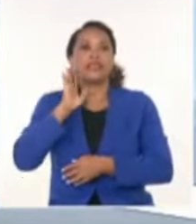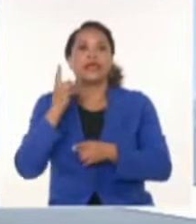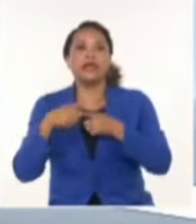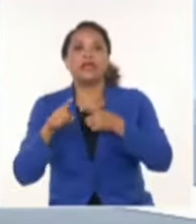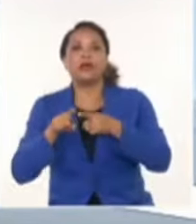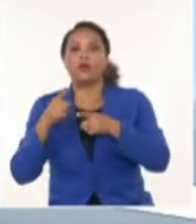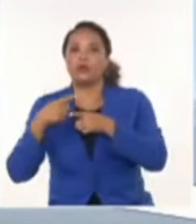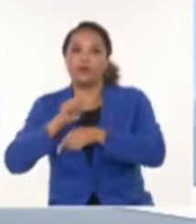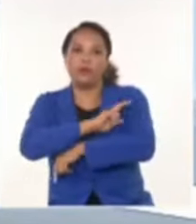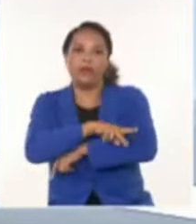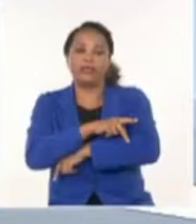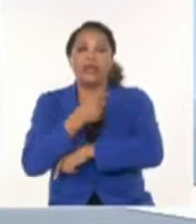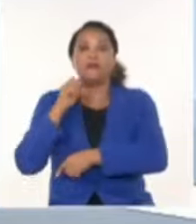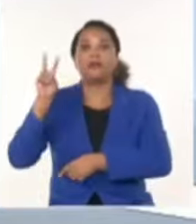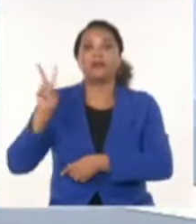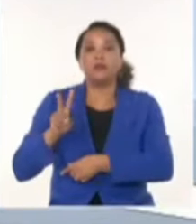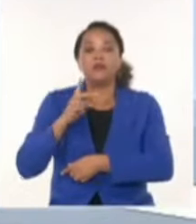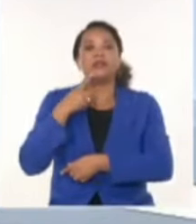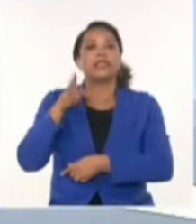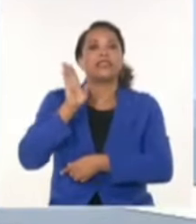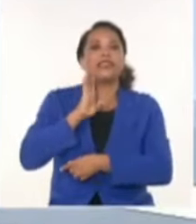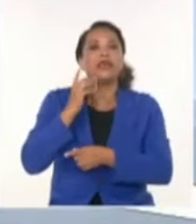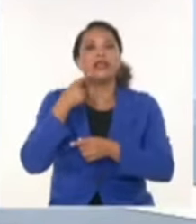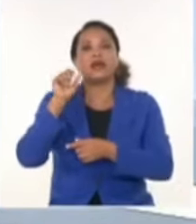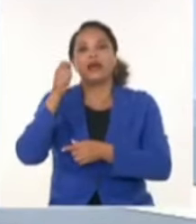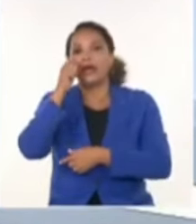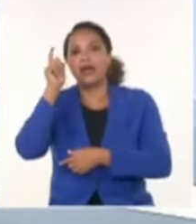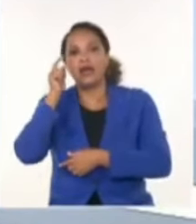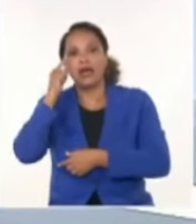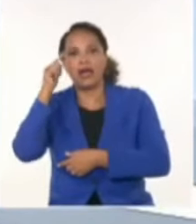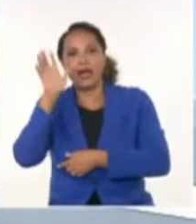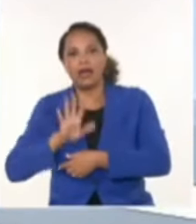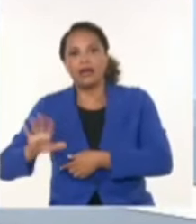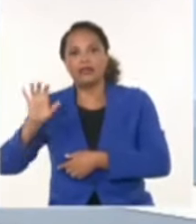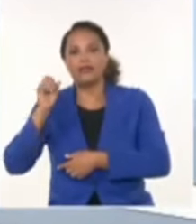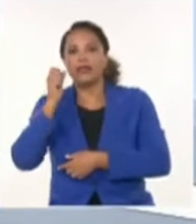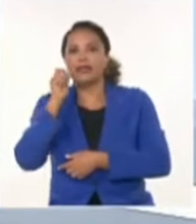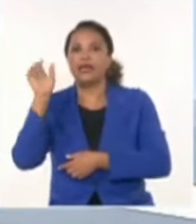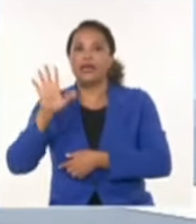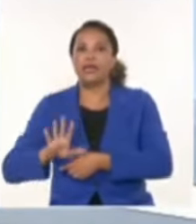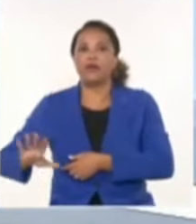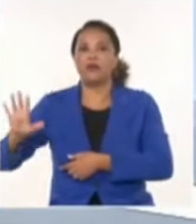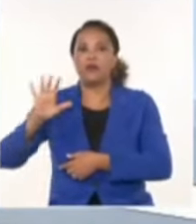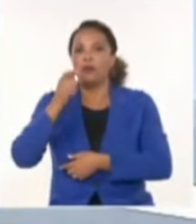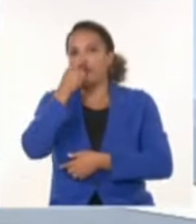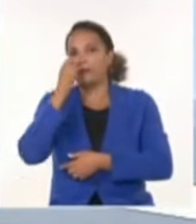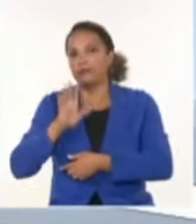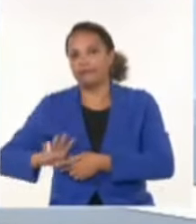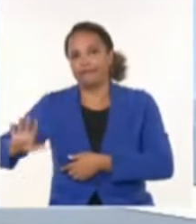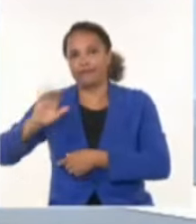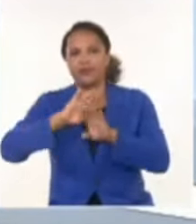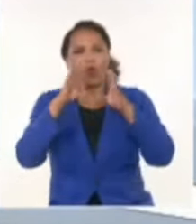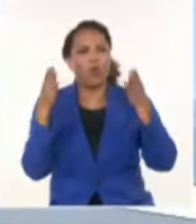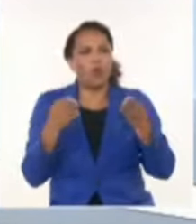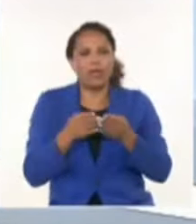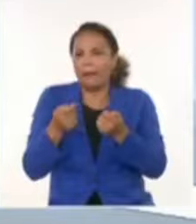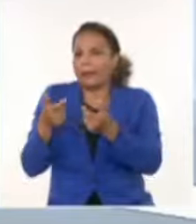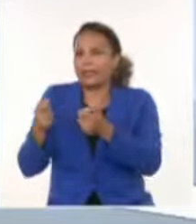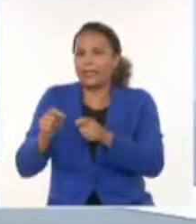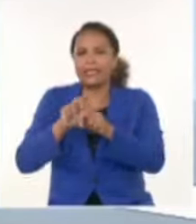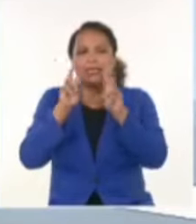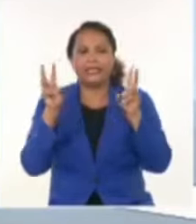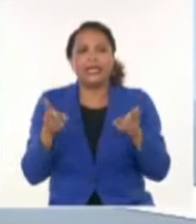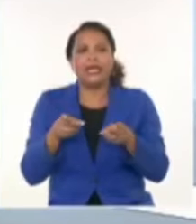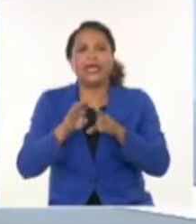en Venezuela, se enteran en Asia, África y Europa, donde casi nunca se habla de Latinoamérica y hasta se publica en las pantallas de